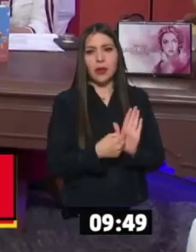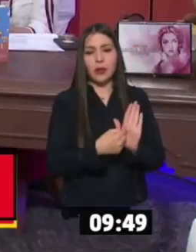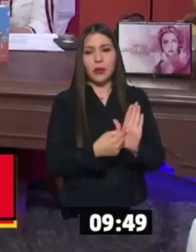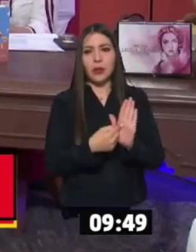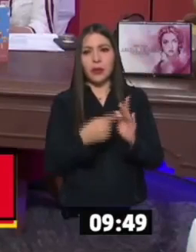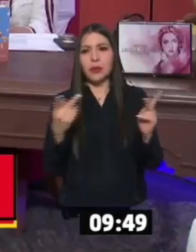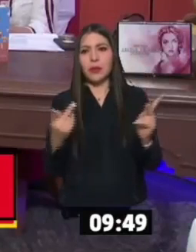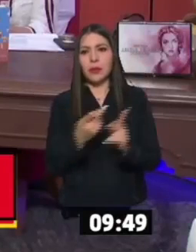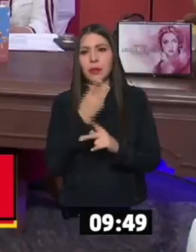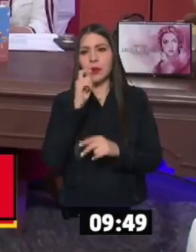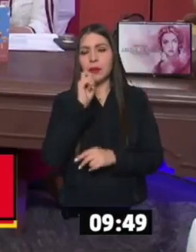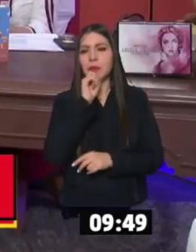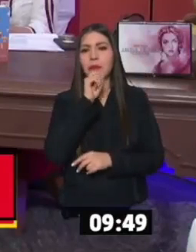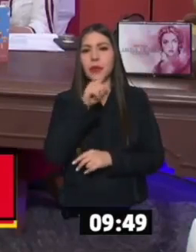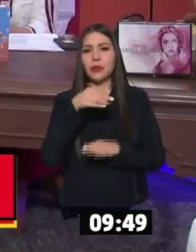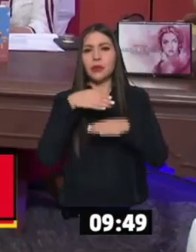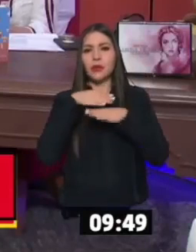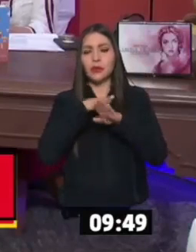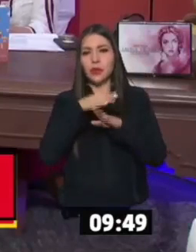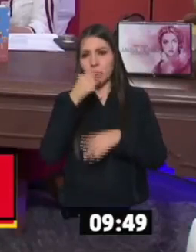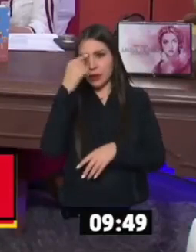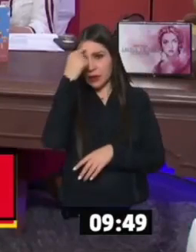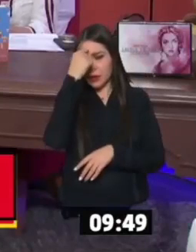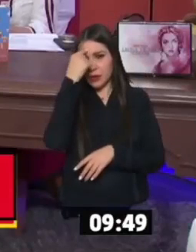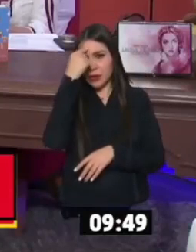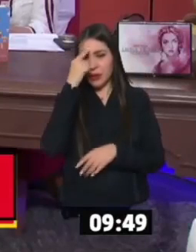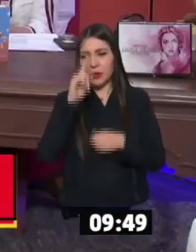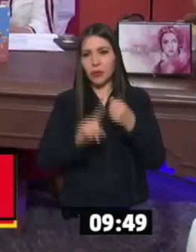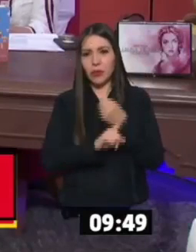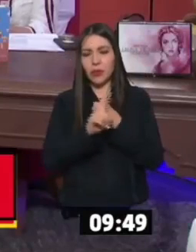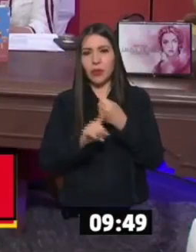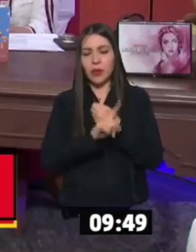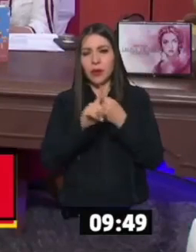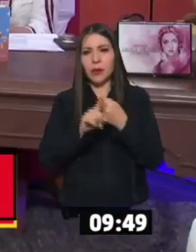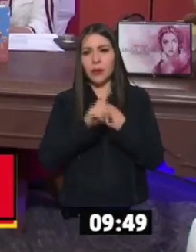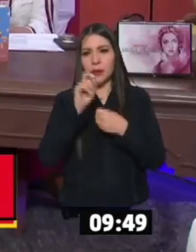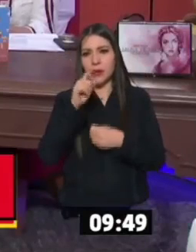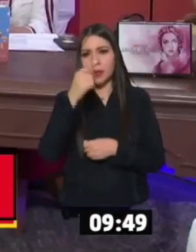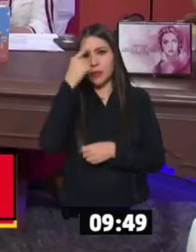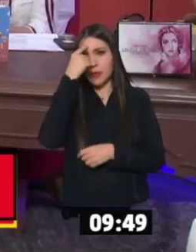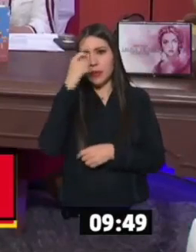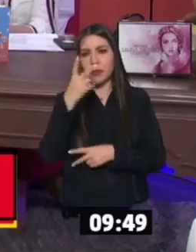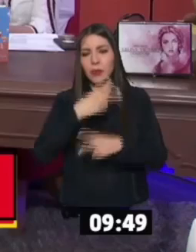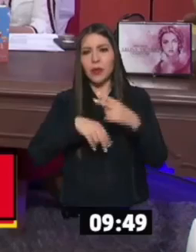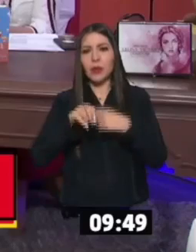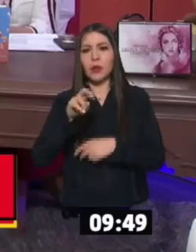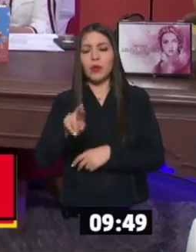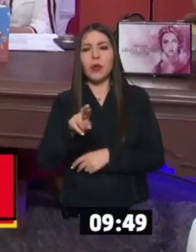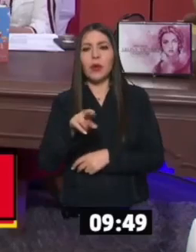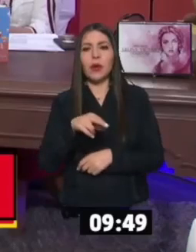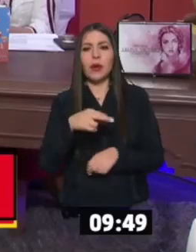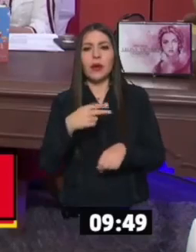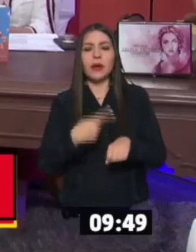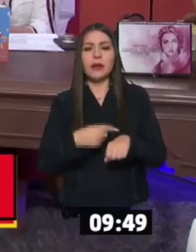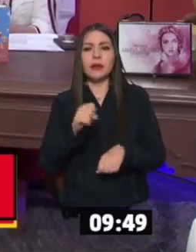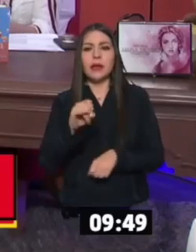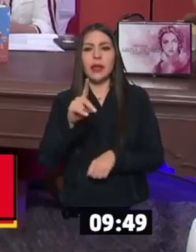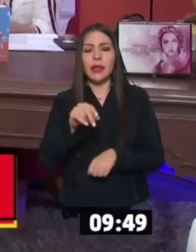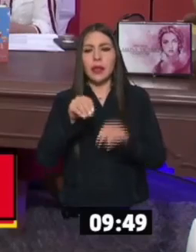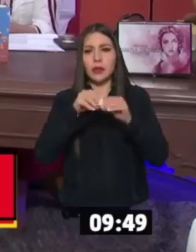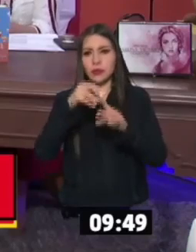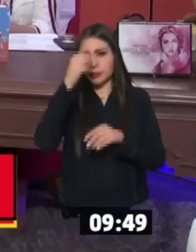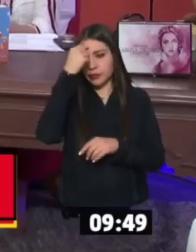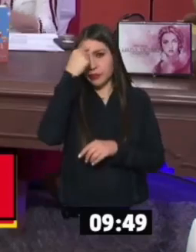del sarcoma de Cafosi, que es el que le da al protagonista por el SIDA que tiene, señora. Sí, pero además fue